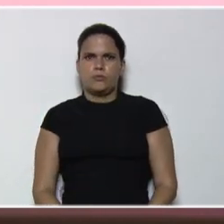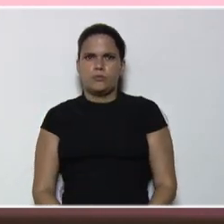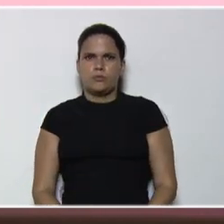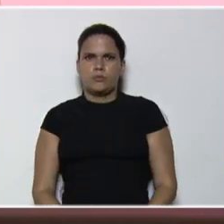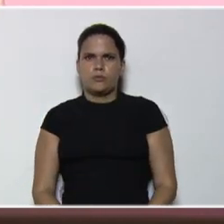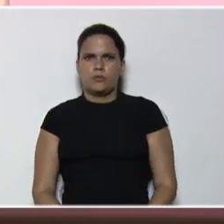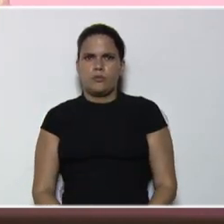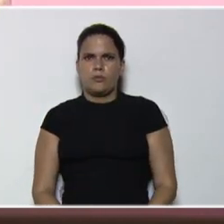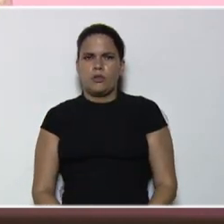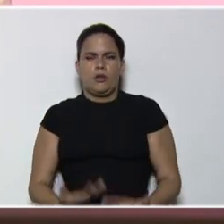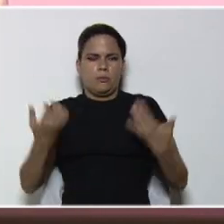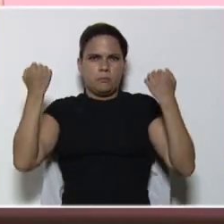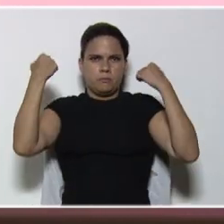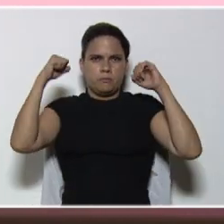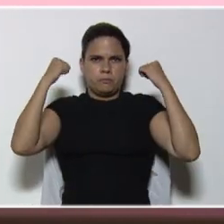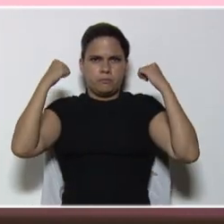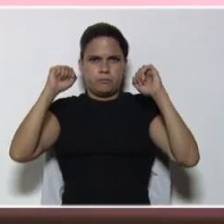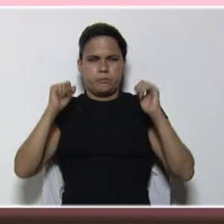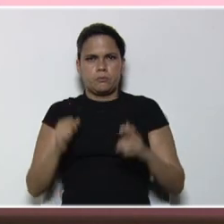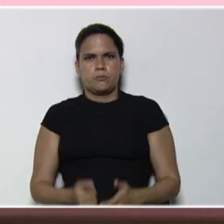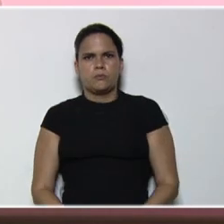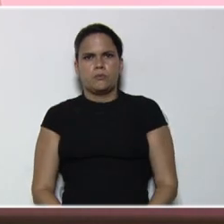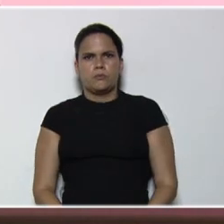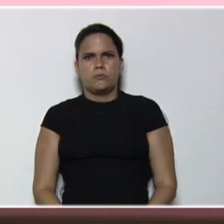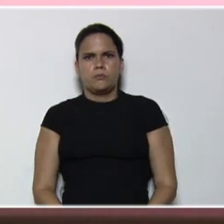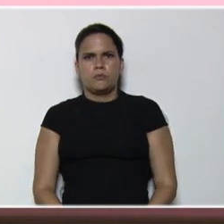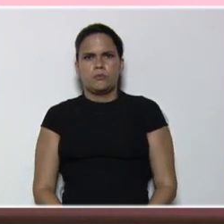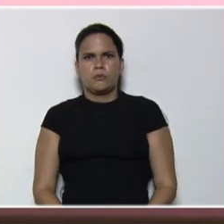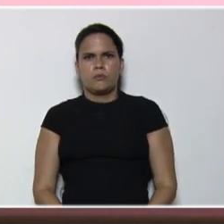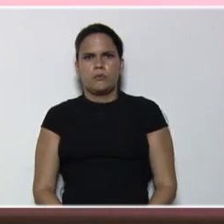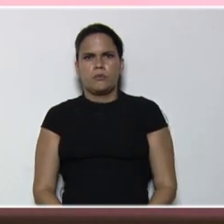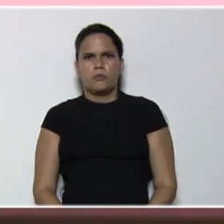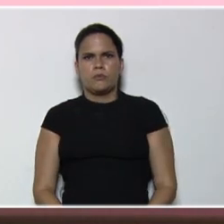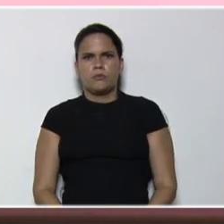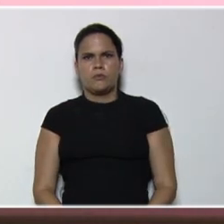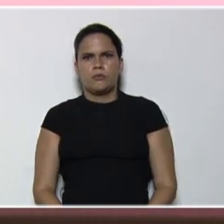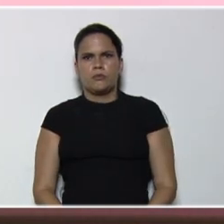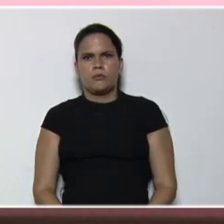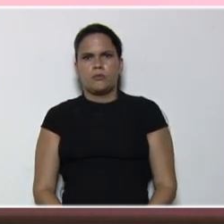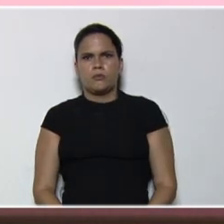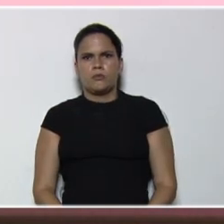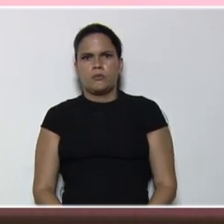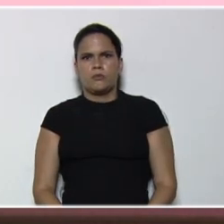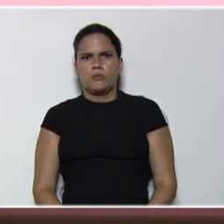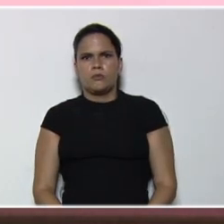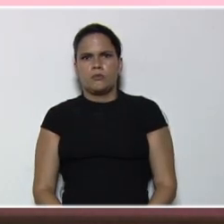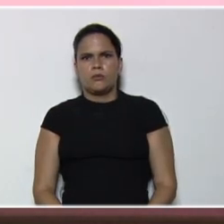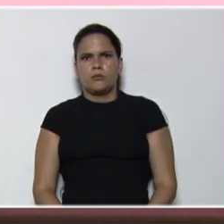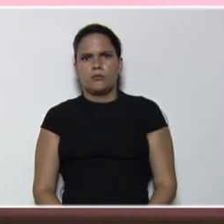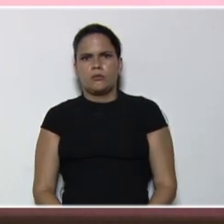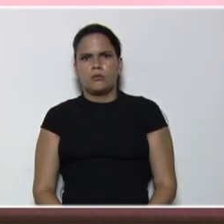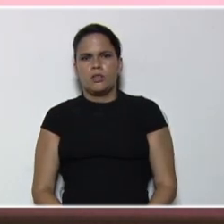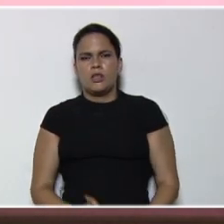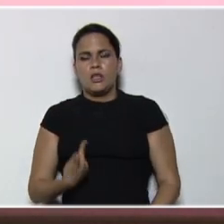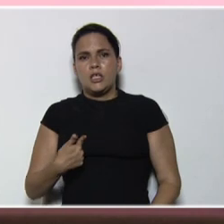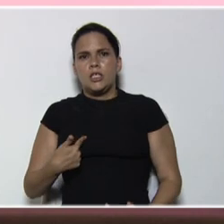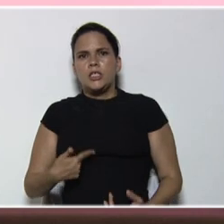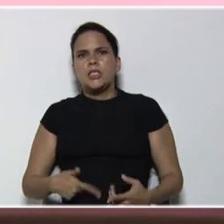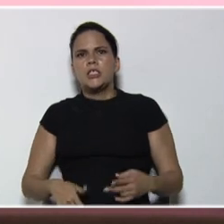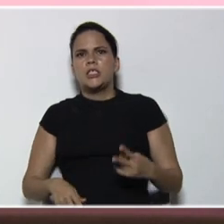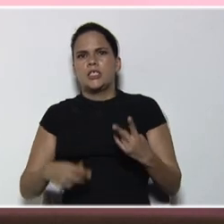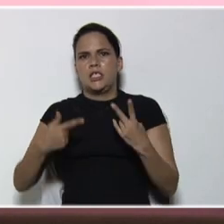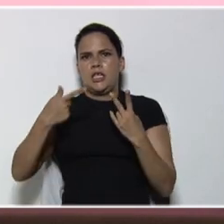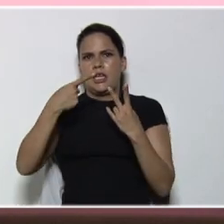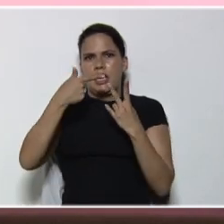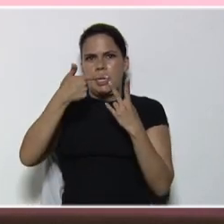es una operación, de radicales, en este caso, es, un producto, raíz cuadrada, de